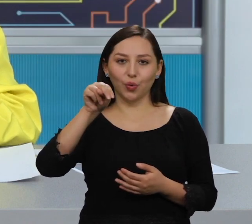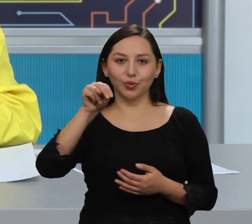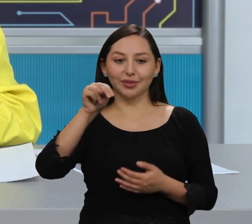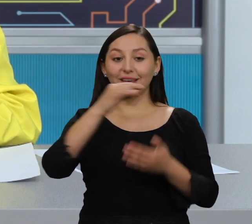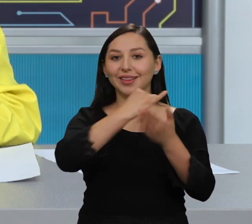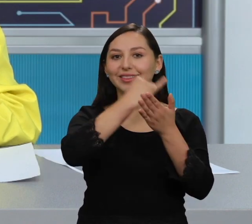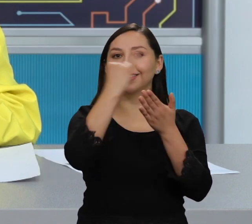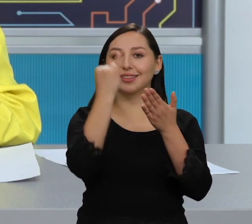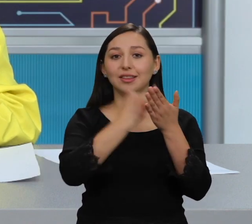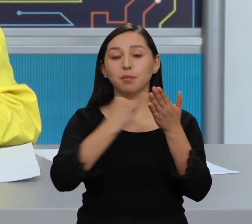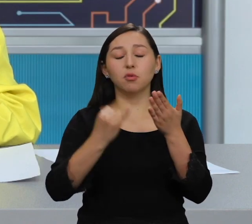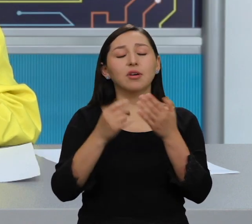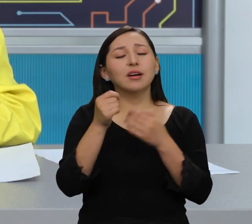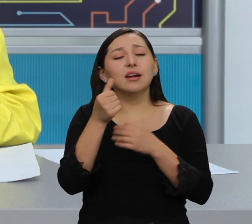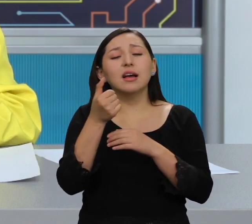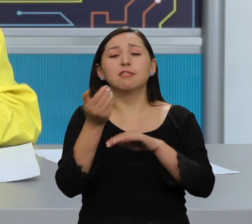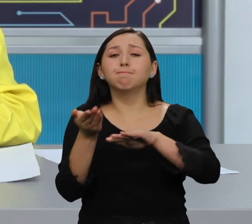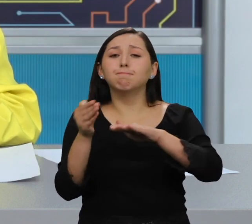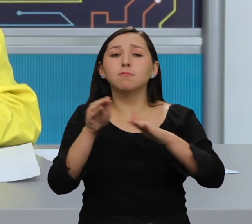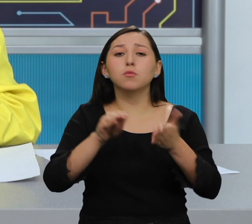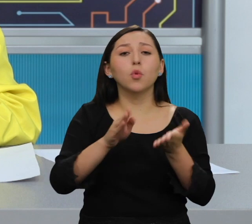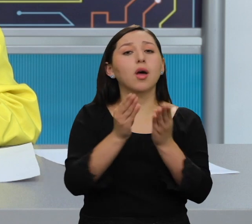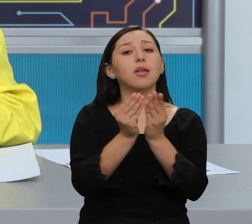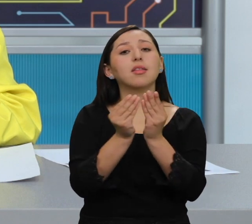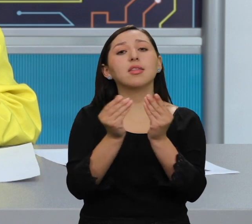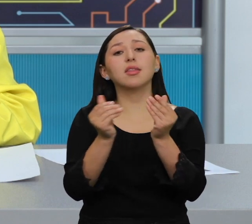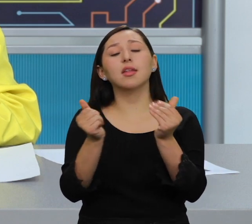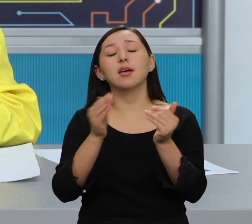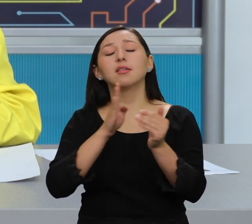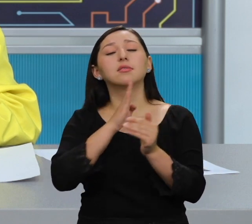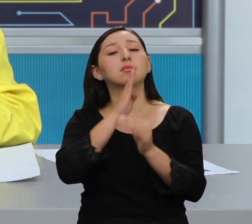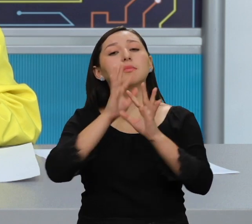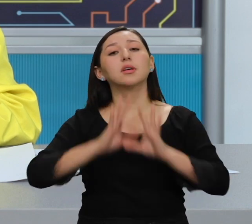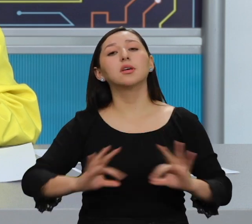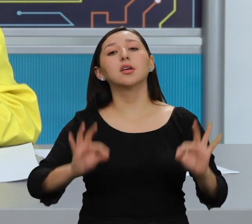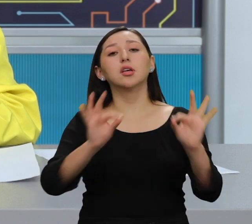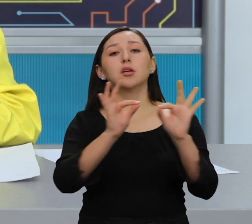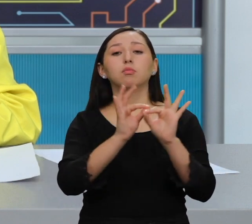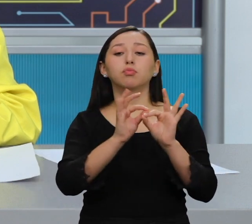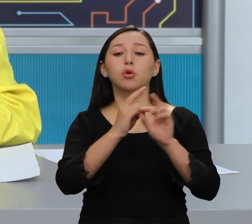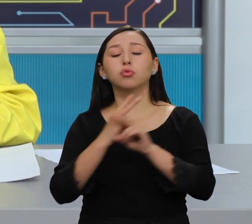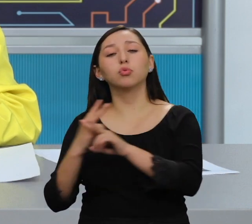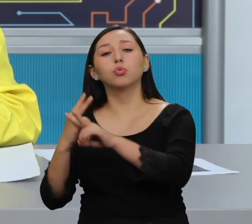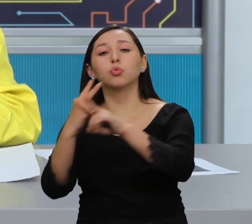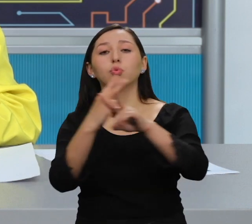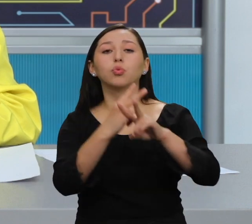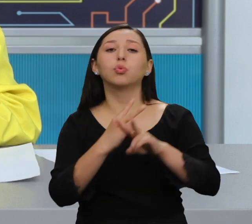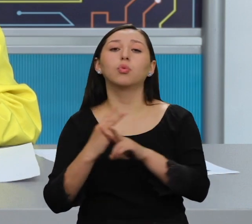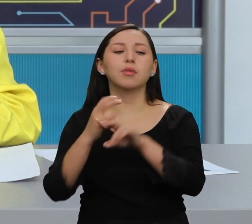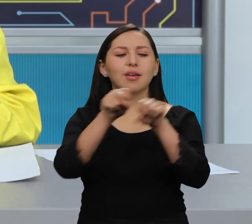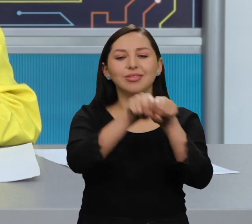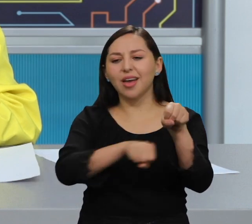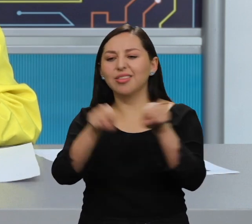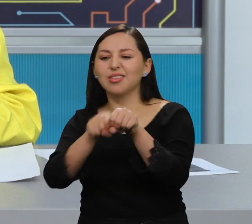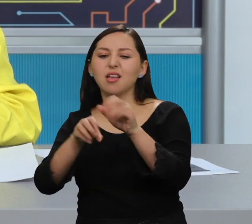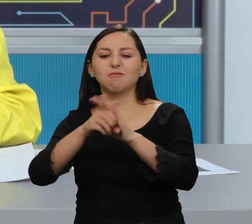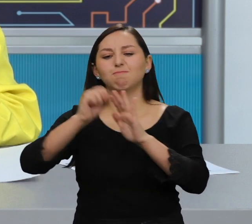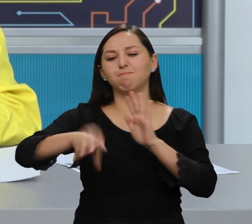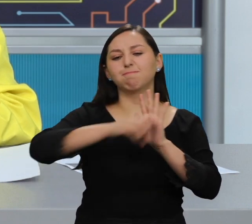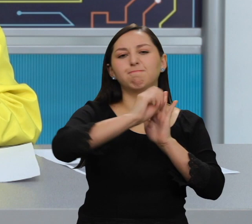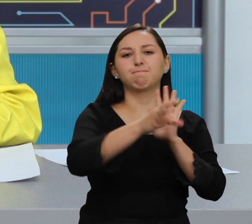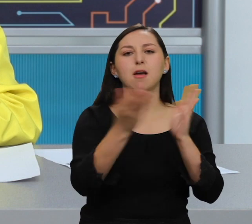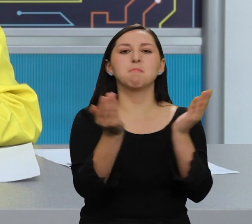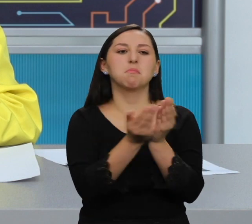costeras Y está en peligro de extinción Y no debemos tarar los árboles o destruir hábitats de los